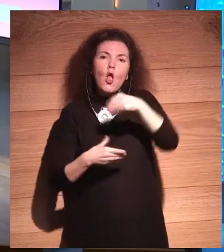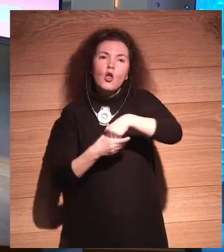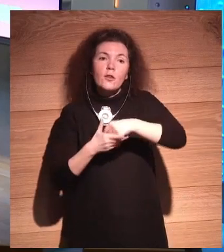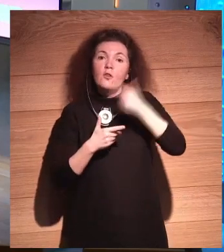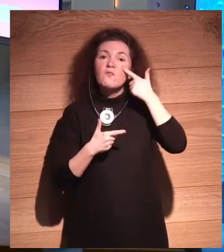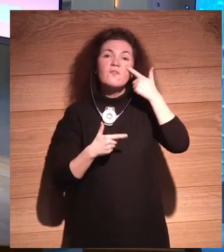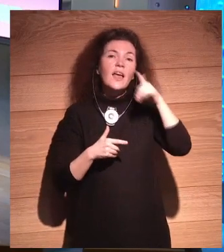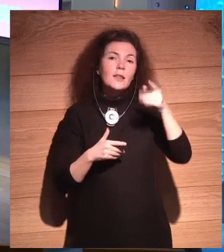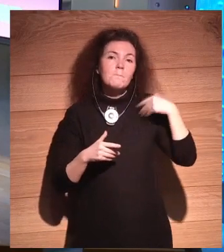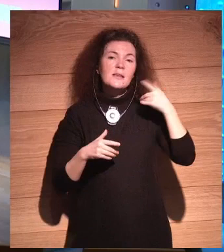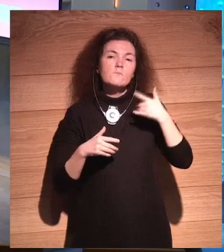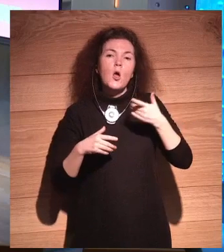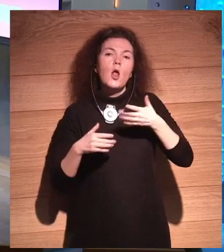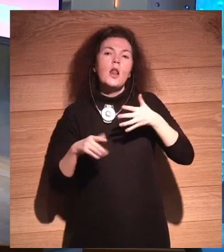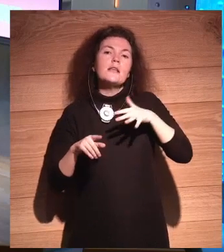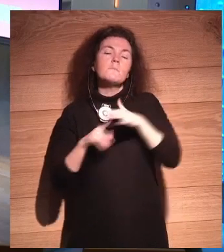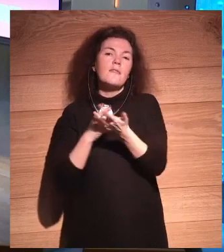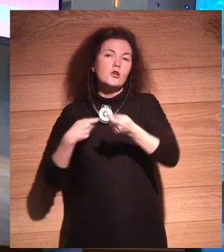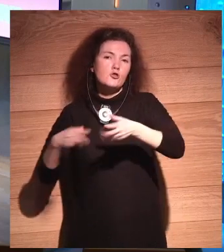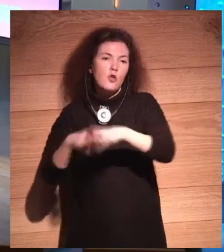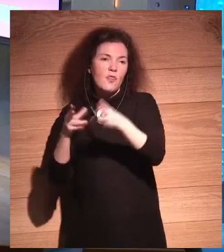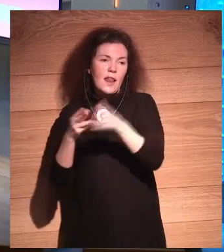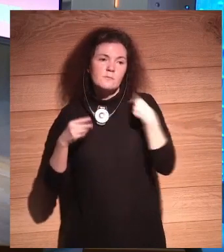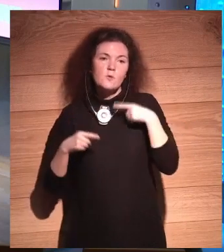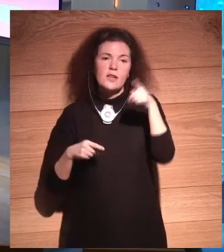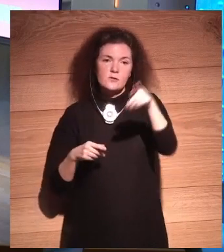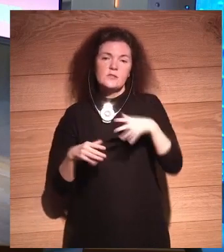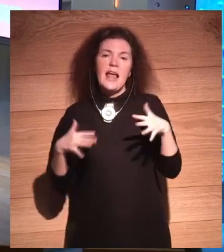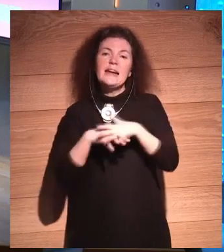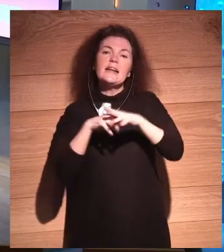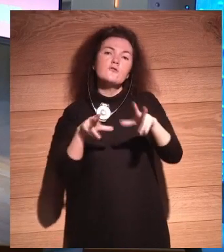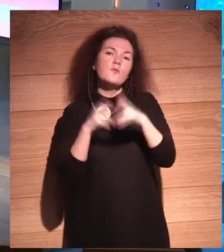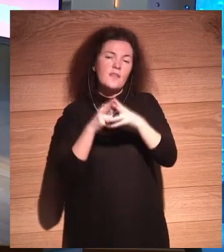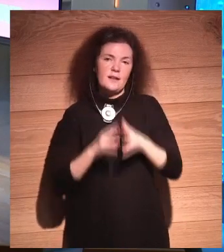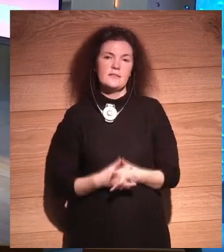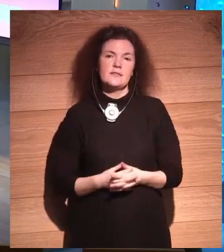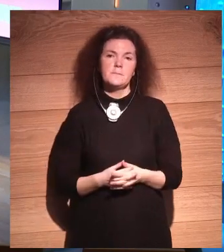que ha sucedido con los medios sociales. Estos son los medios sociales, las redes sociales.